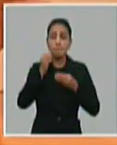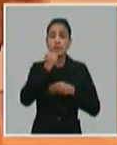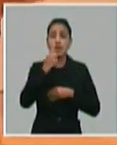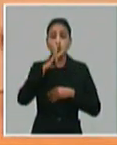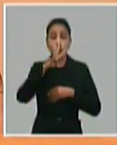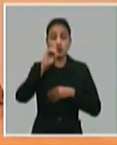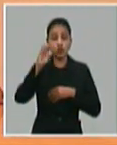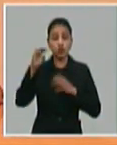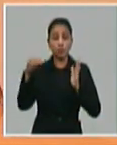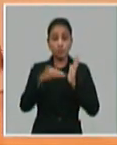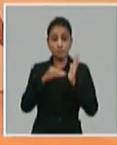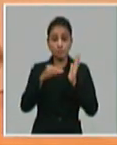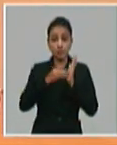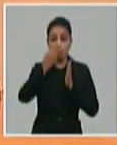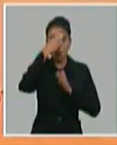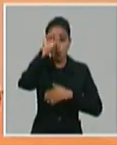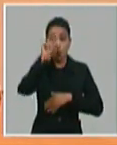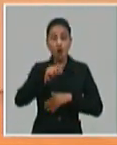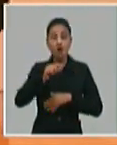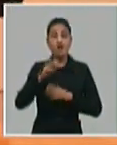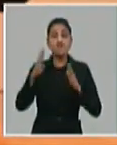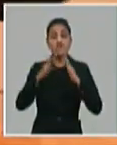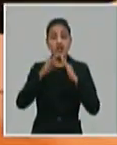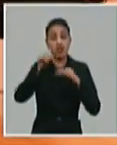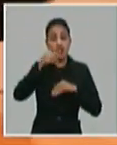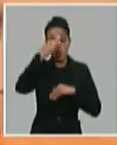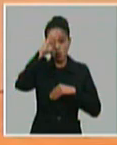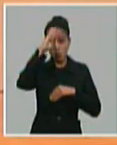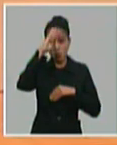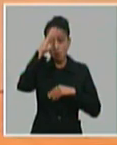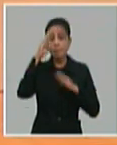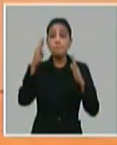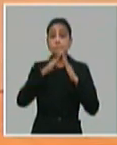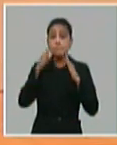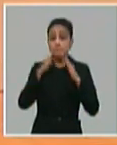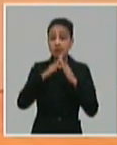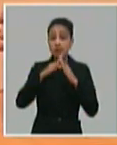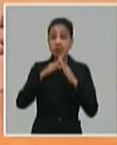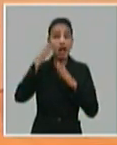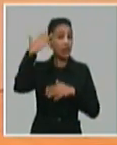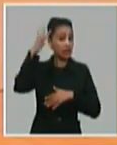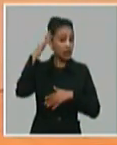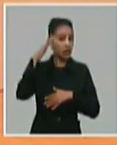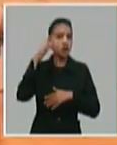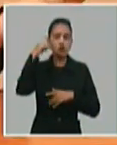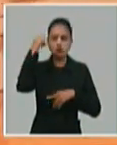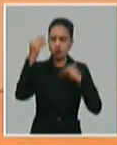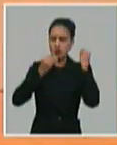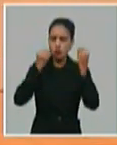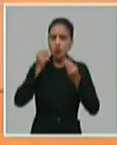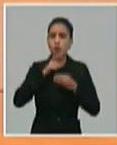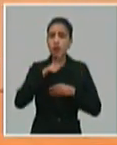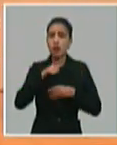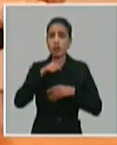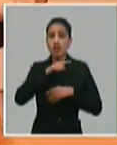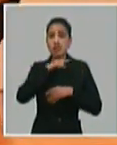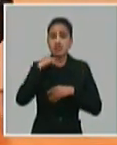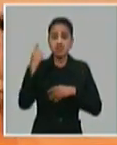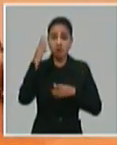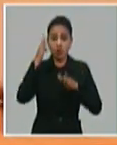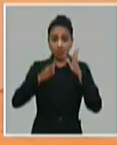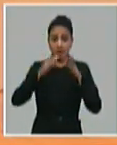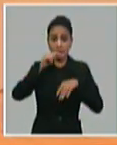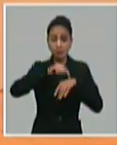.000 cubanos que viven en Cuba y están hoy en el exterior, y que no se preocupen si se les venció el plazo, porque